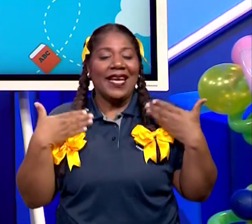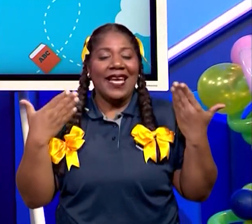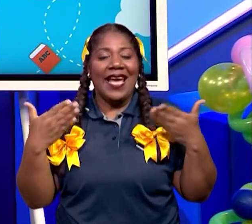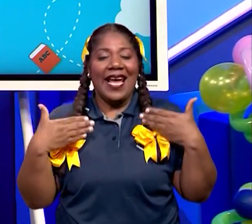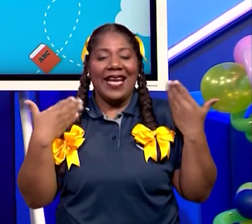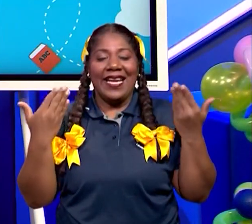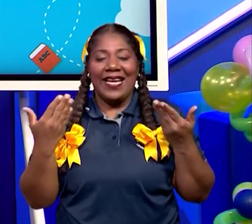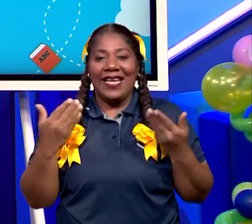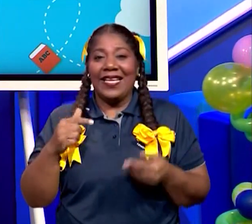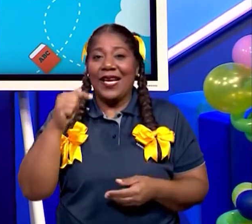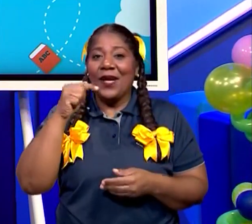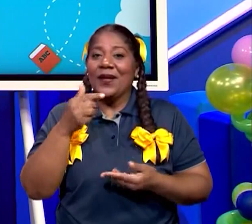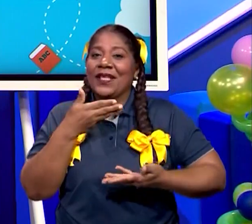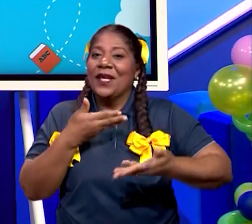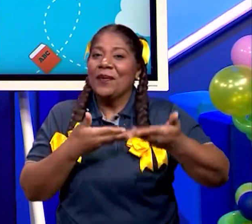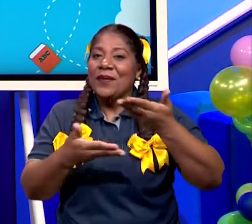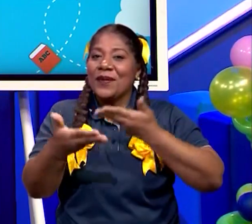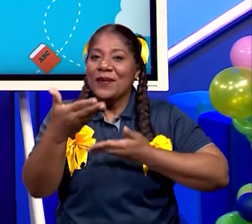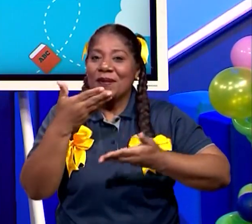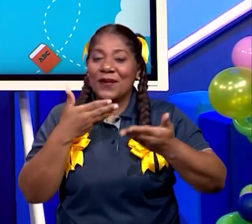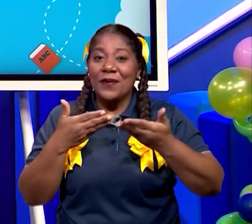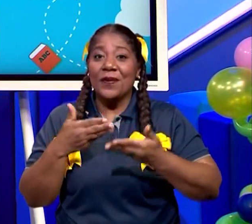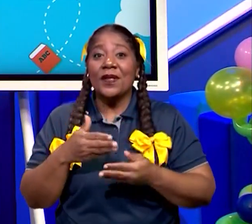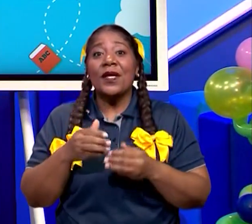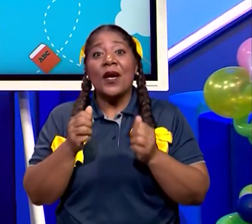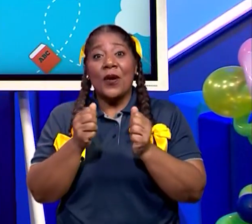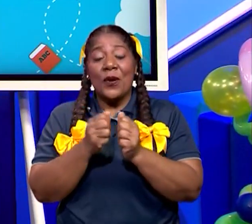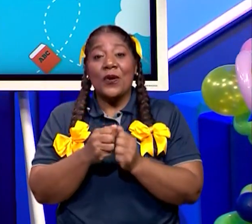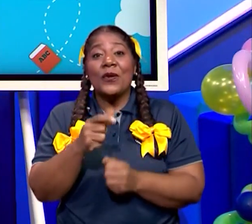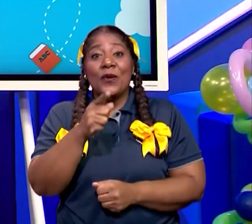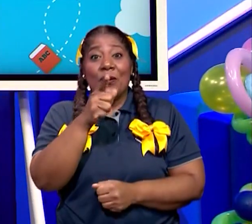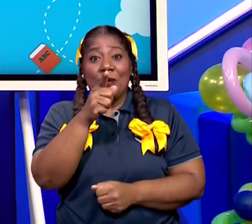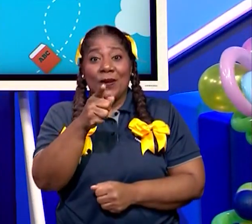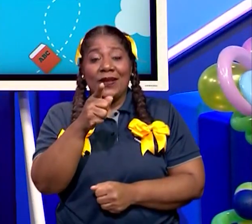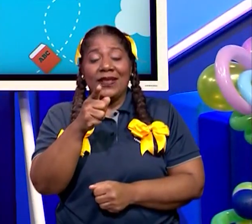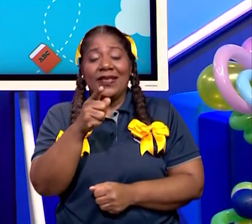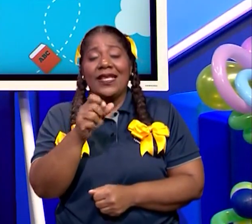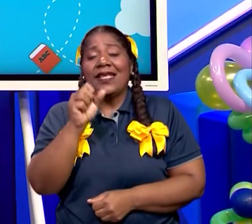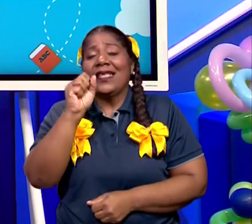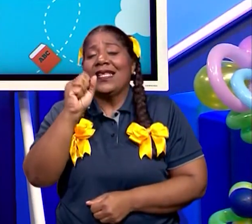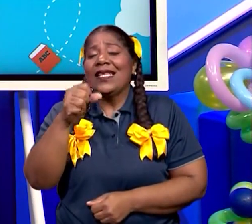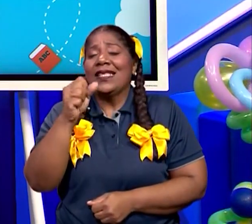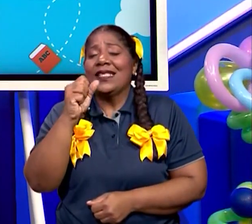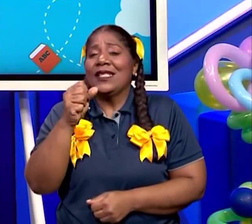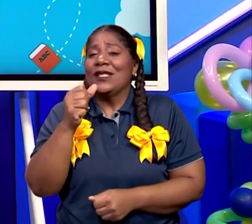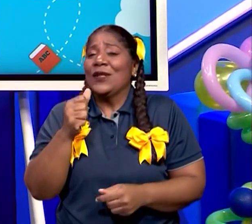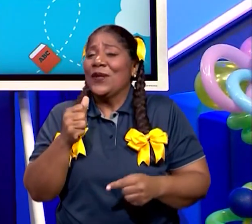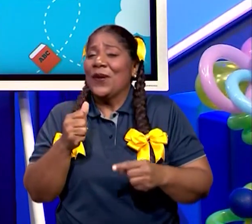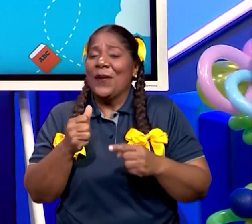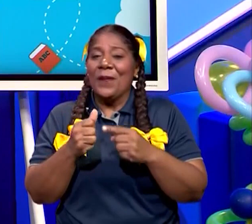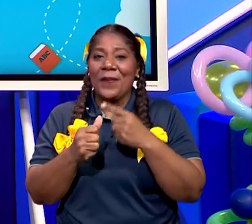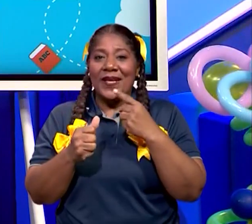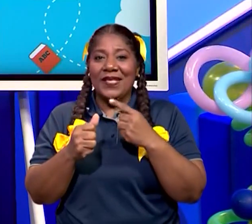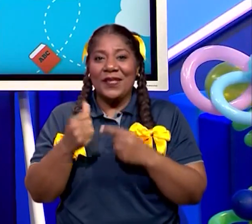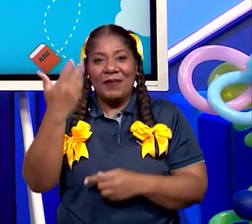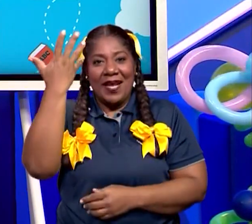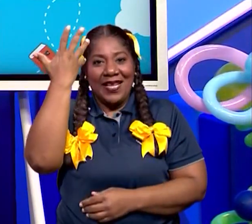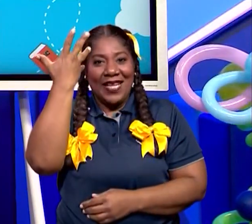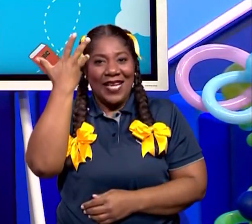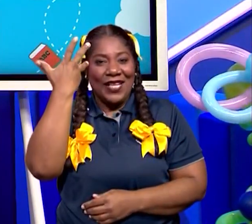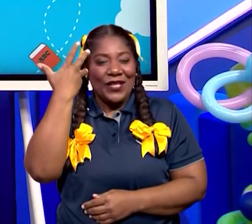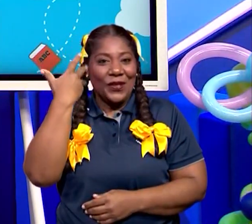estamos compartiendo con esos actores de allá de la casa, esos protagonistas que nos hacen cada día